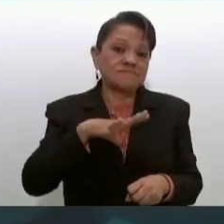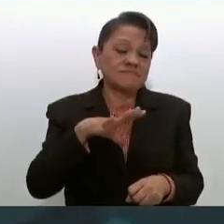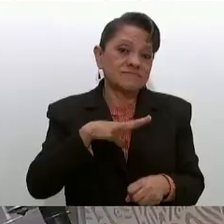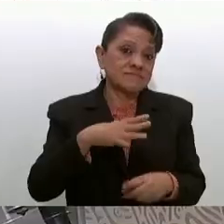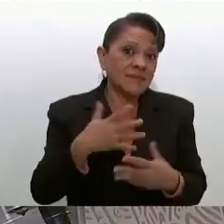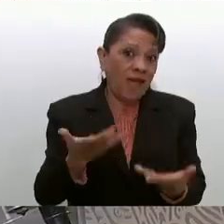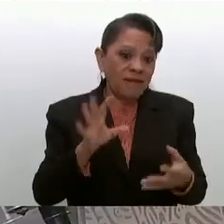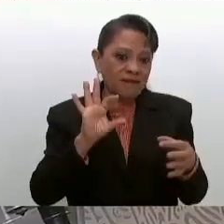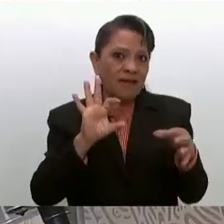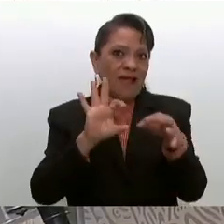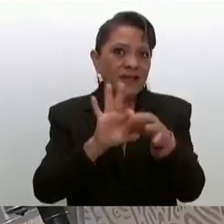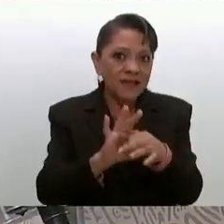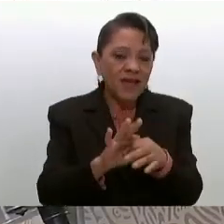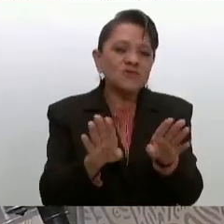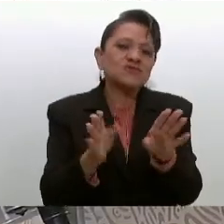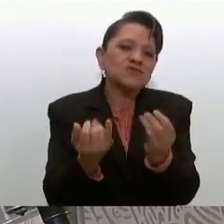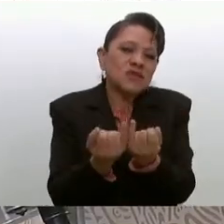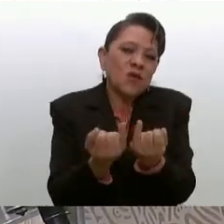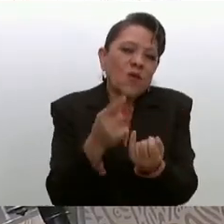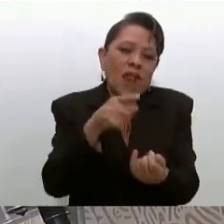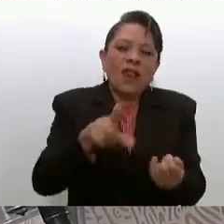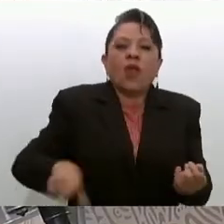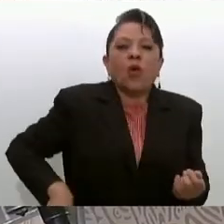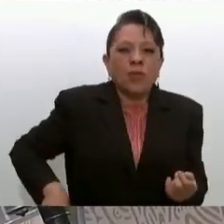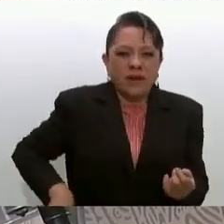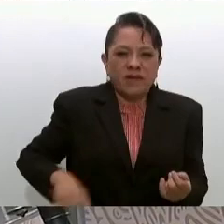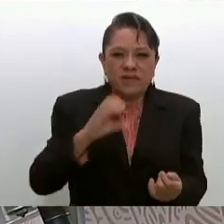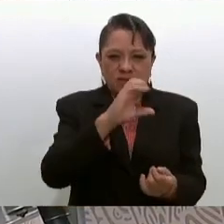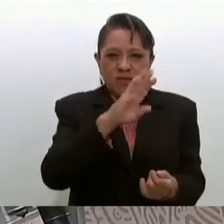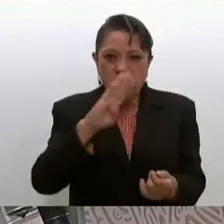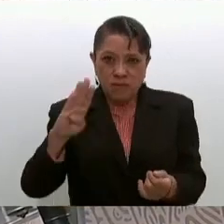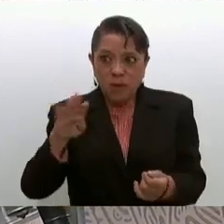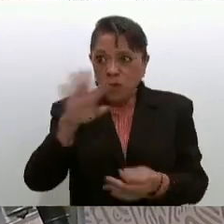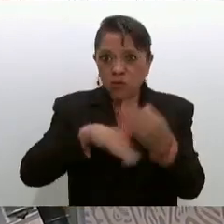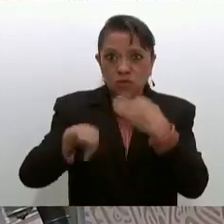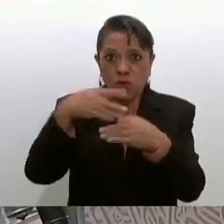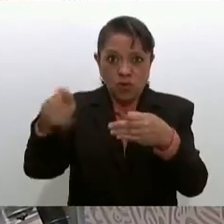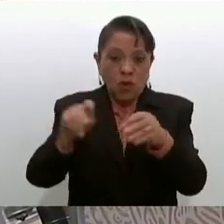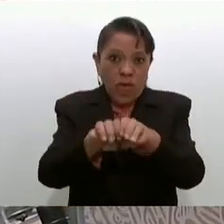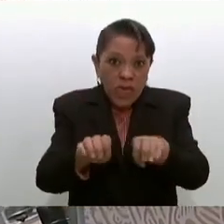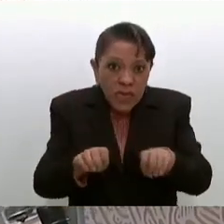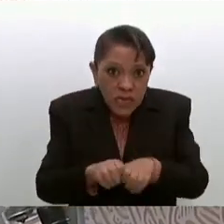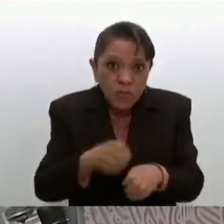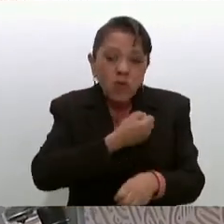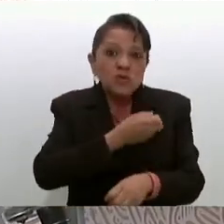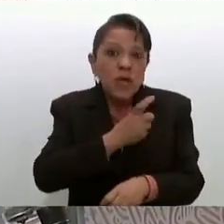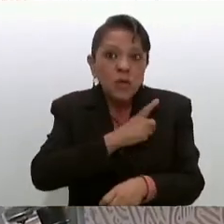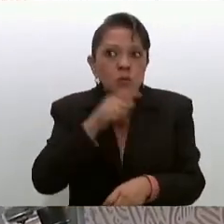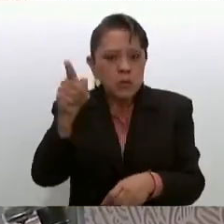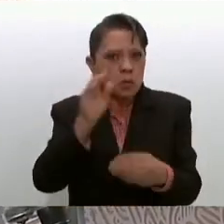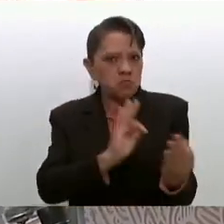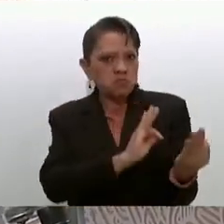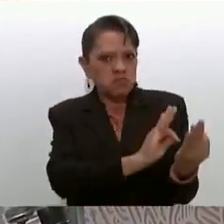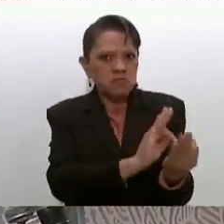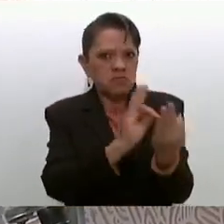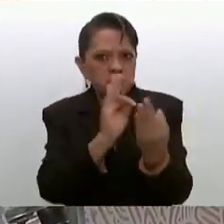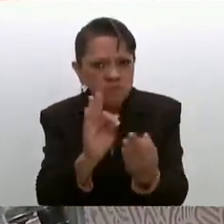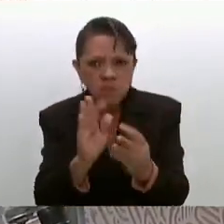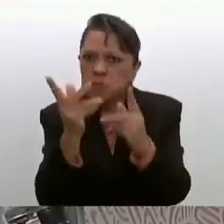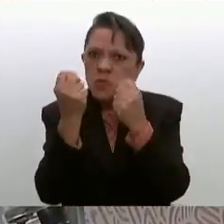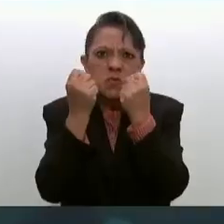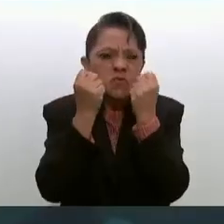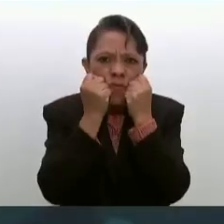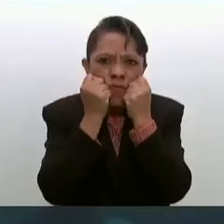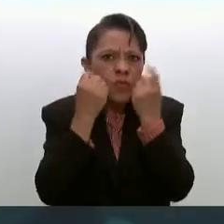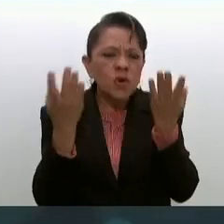gobernador Cuauhtémoc Blanco y todo su equipo de salud para enfrentar la enfermedad sin importar diferencias si era IMSS o